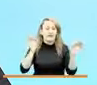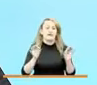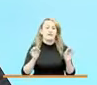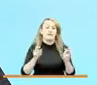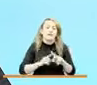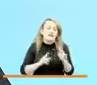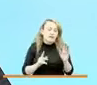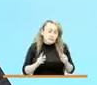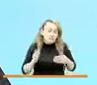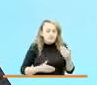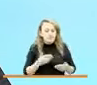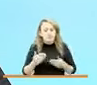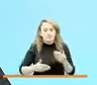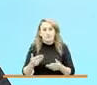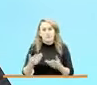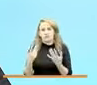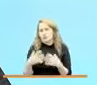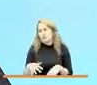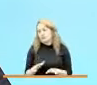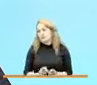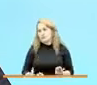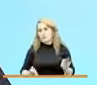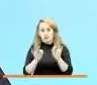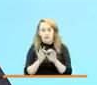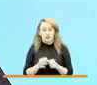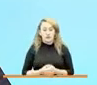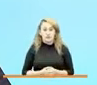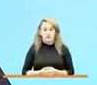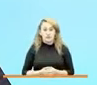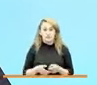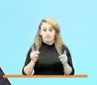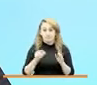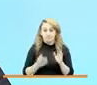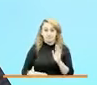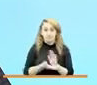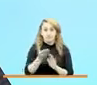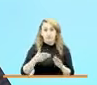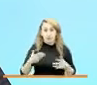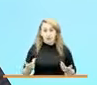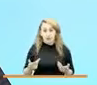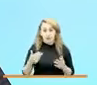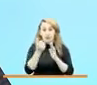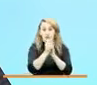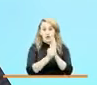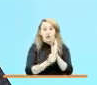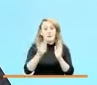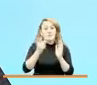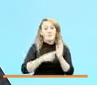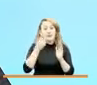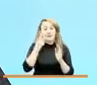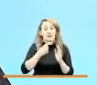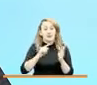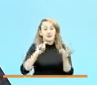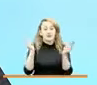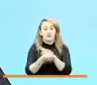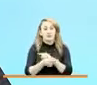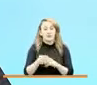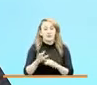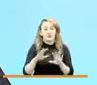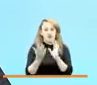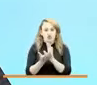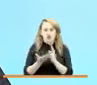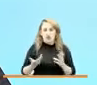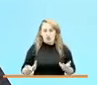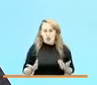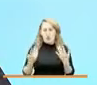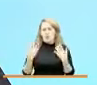es importantísimo. También incrementamos la atención en el programa Mil Días para Cambiar el Mundo, ampliando la cobertura en un